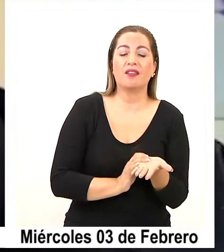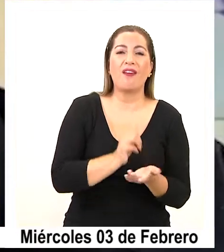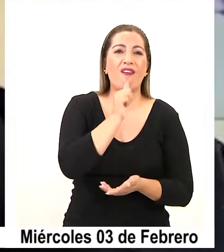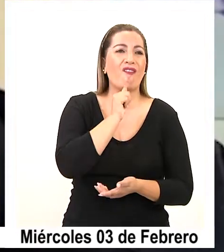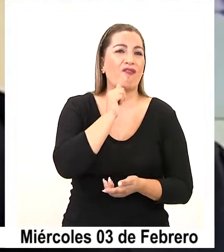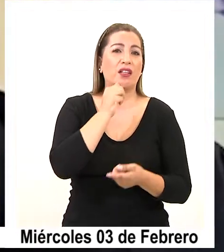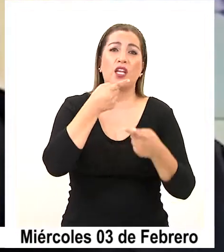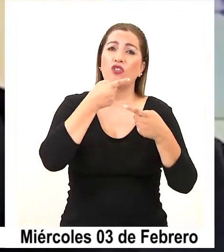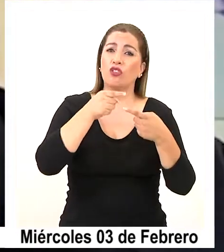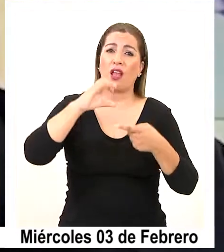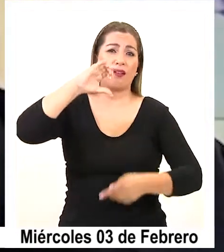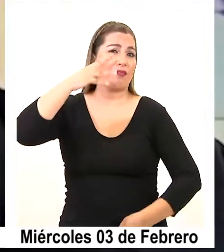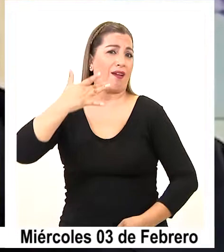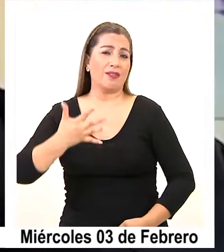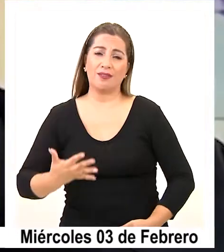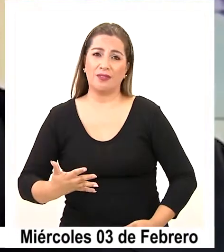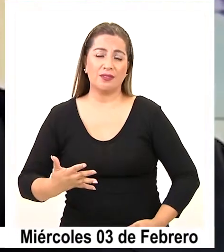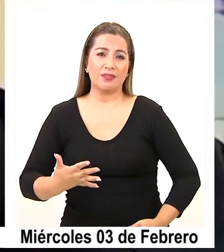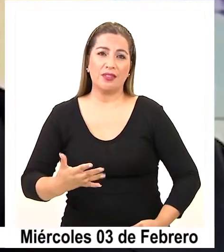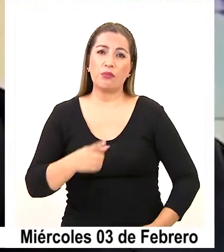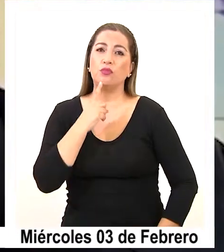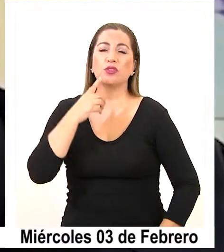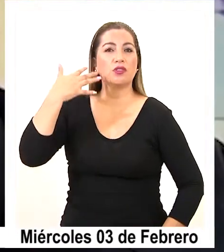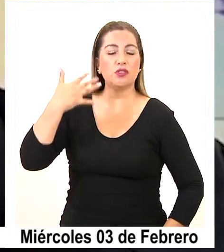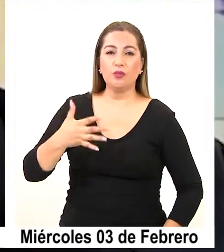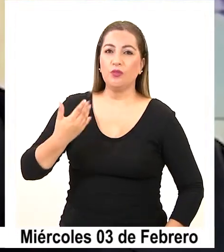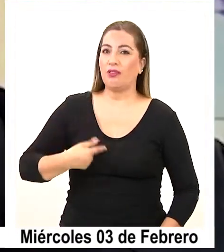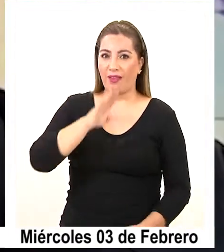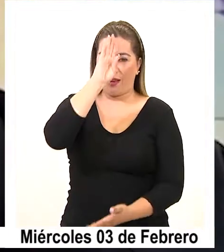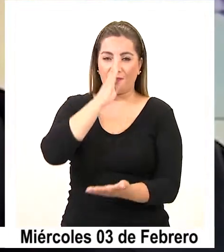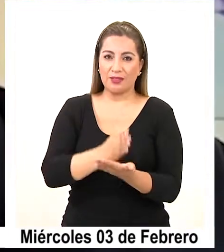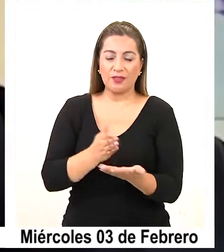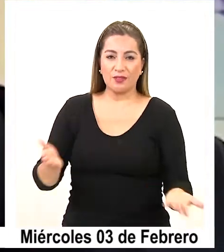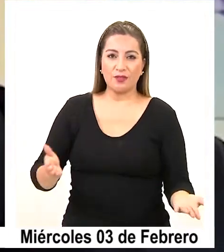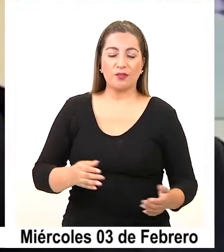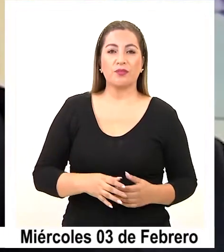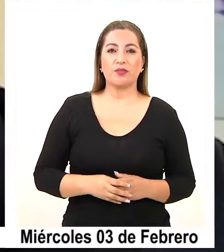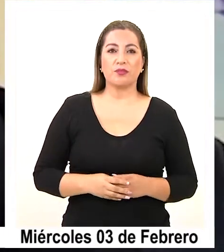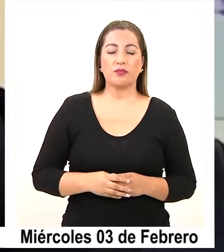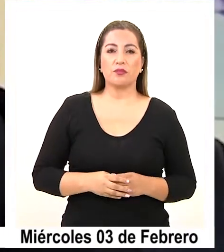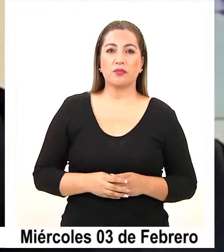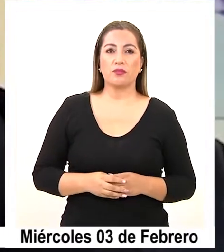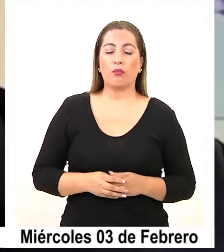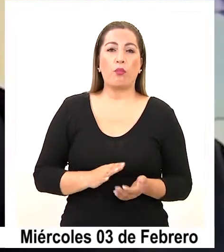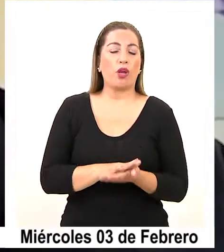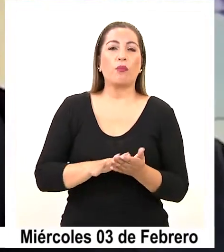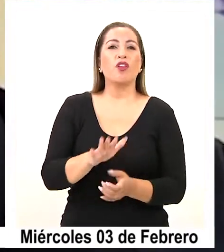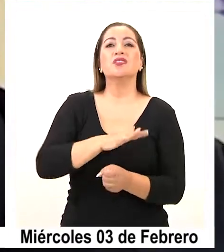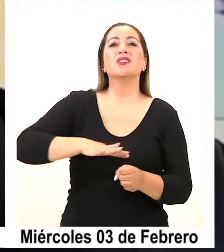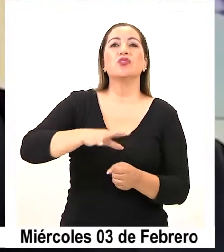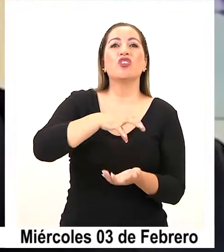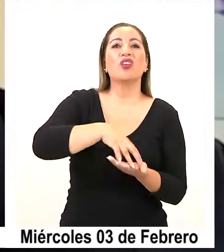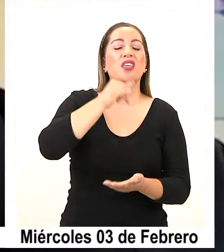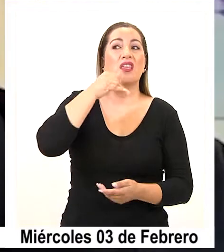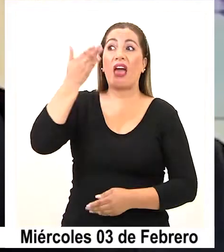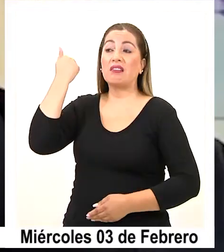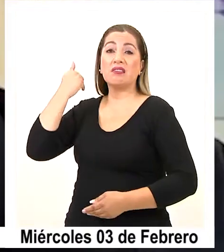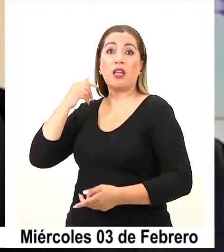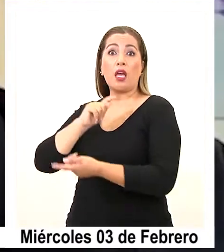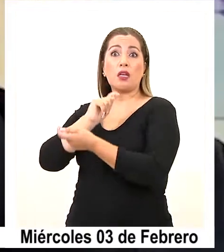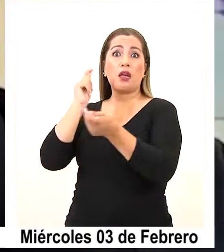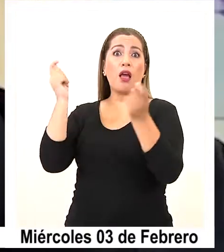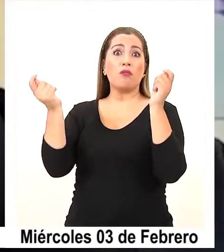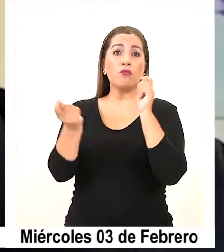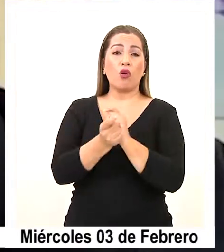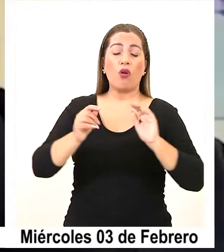una serie de otros elementos que son determinantes al tomar la decisión. Y solo he hecho ver cómo cambió Iquique desde que apareció la zona